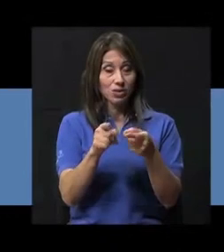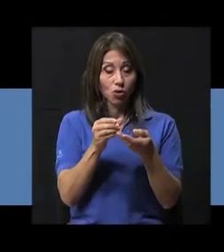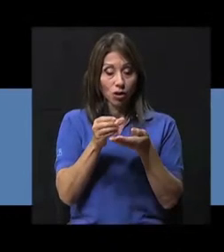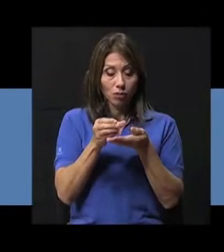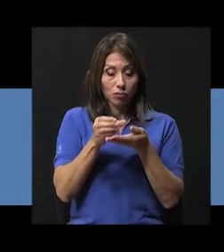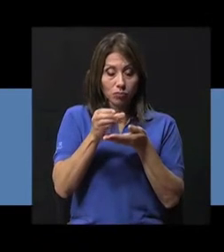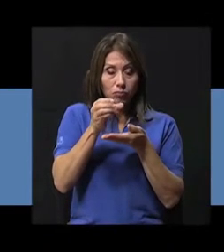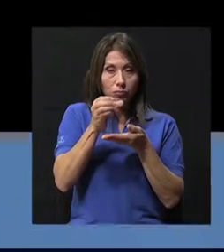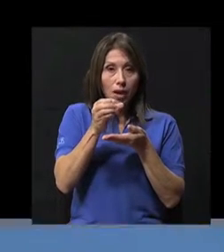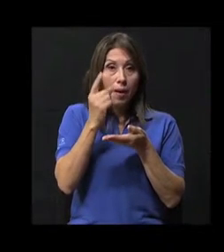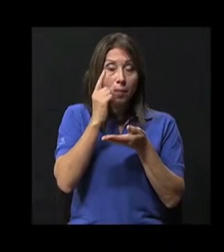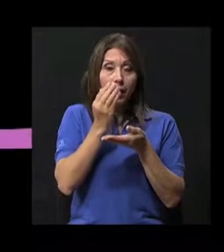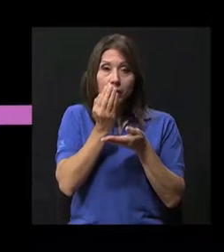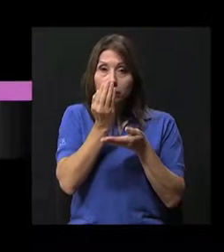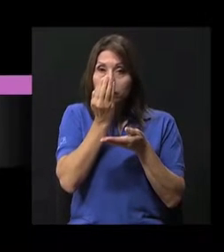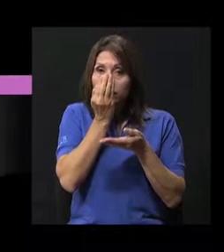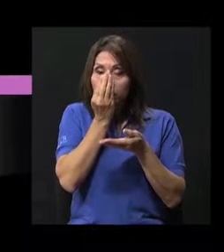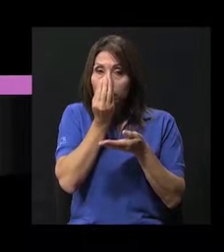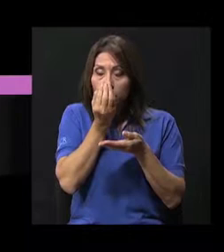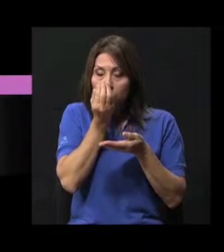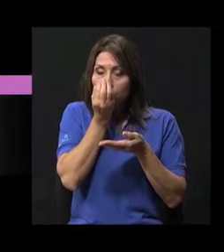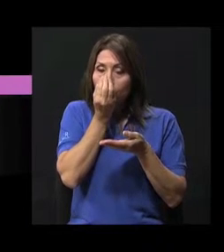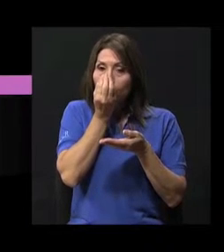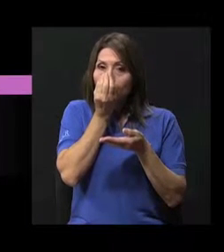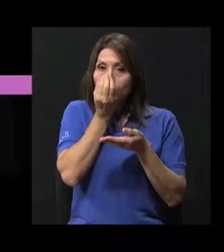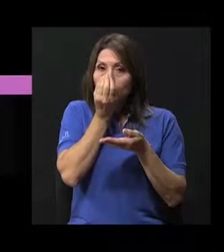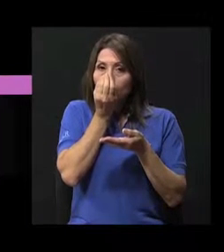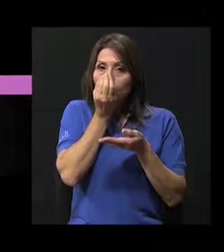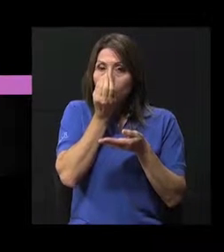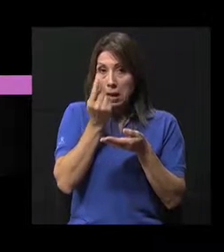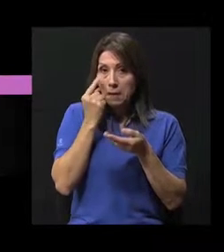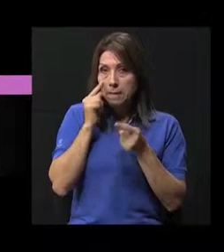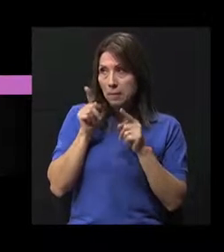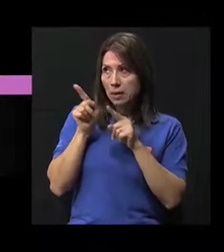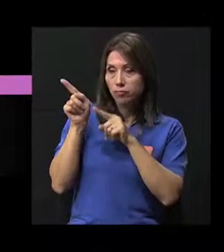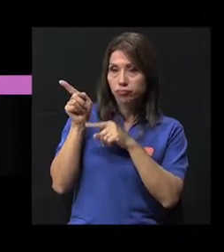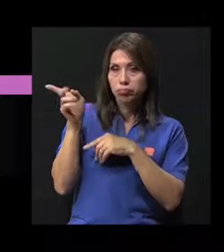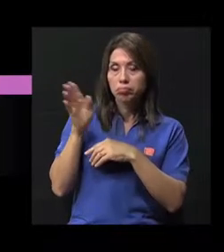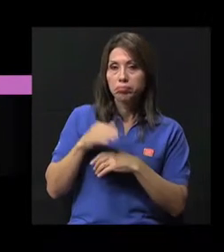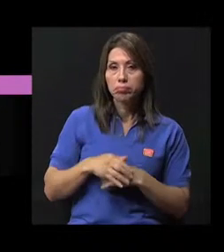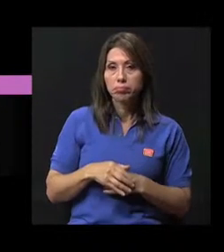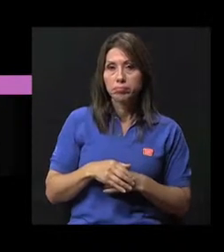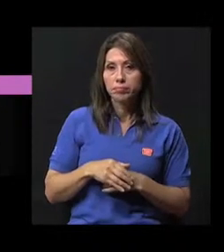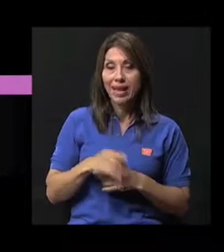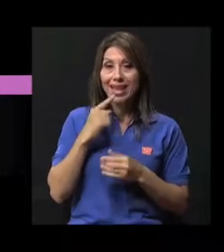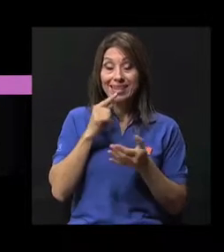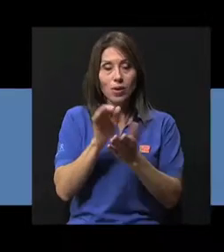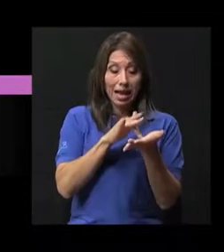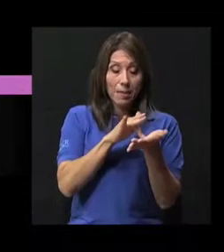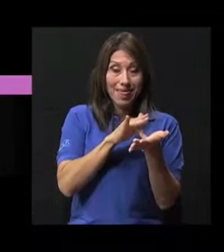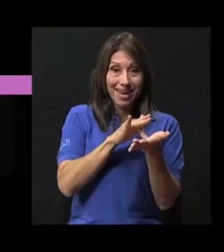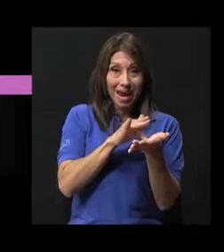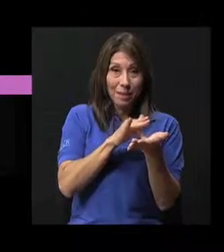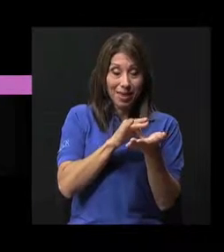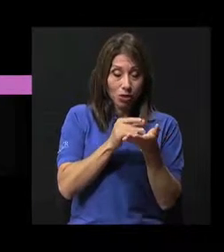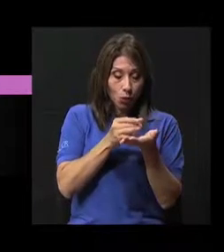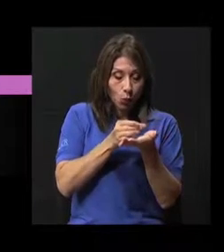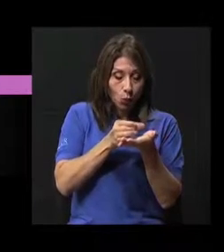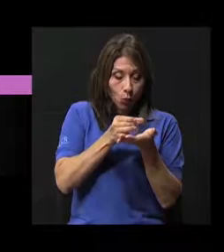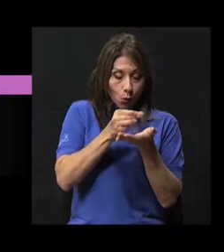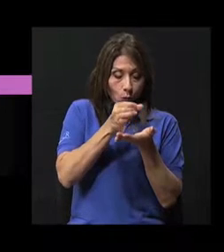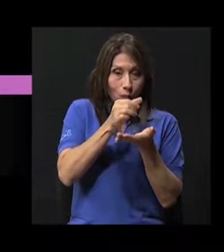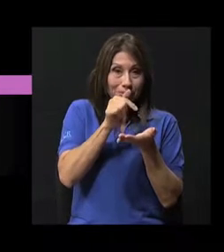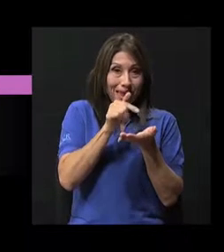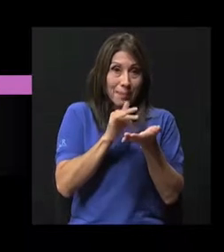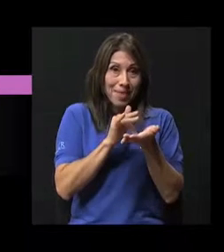En el caso de los inhaladores de aire presurizado, que es de este tipo que tengo acá, el medicamento va a estar mezclado con